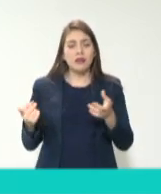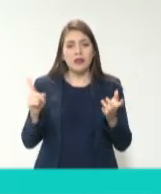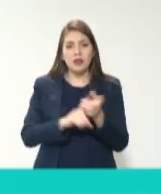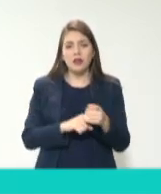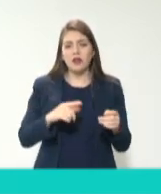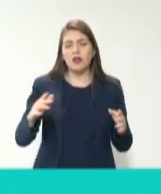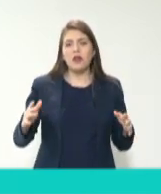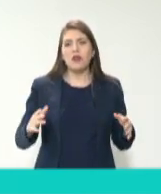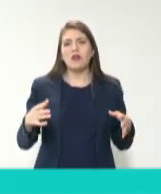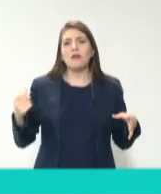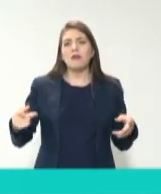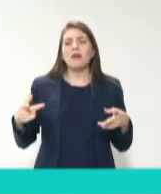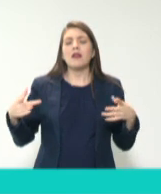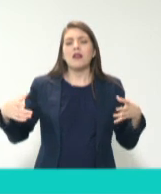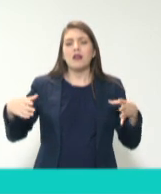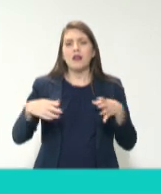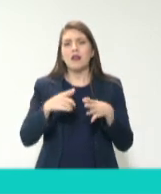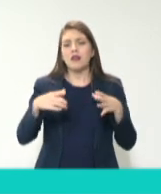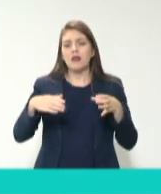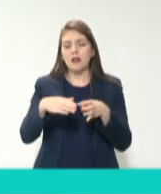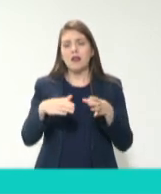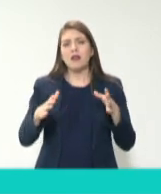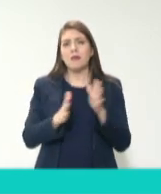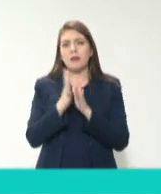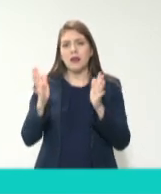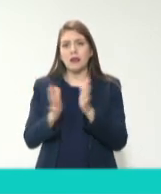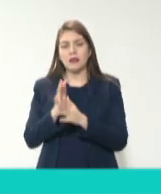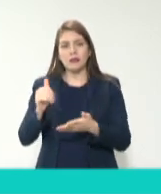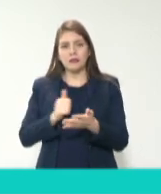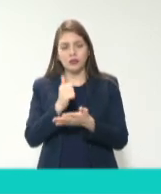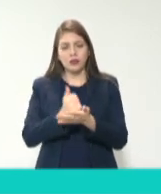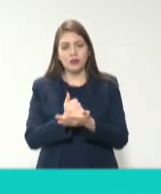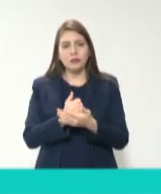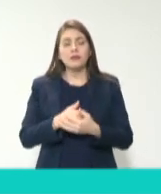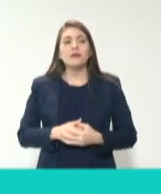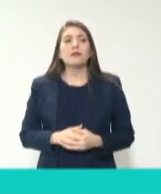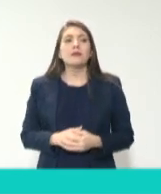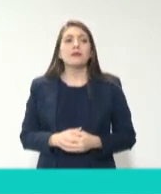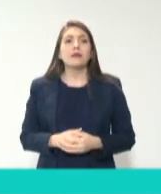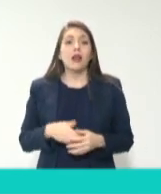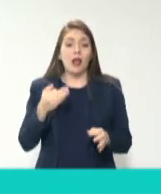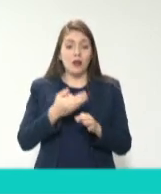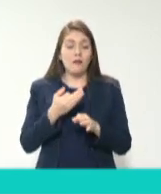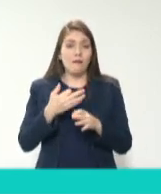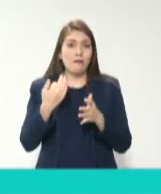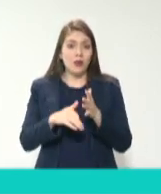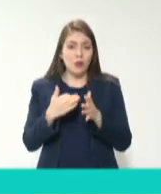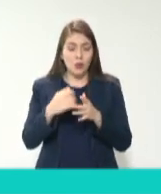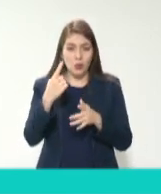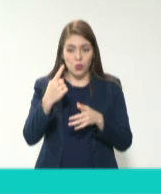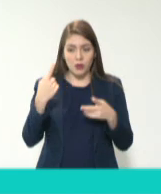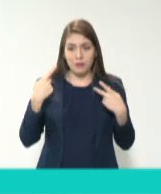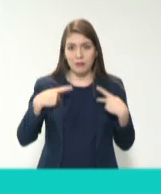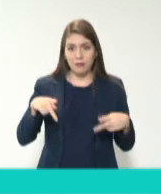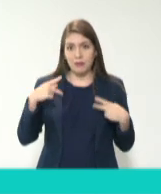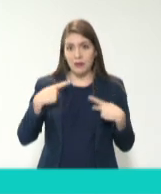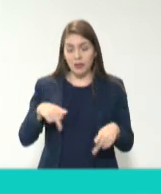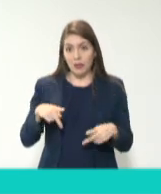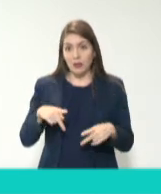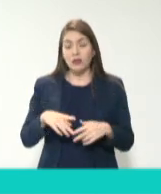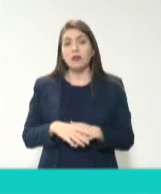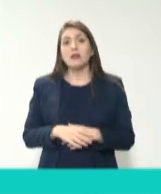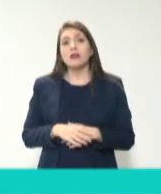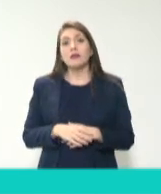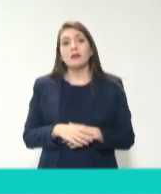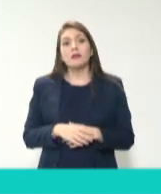de Participación Ciudadana, que nos está faltando una persona ahorita. Y cuando José Octavio López Presa salga, porque